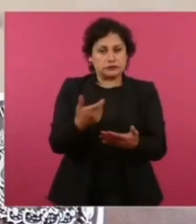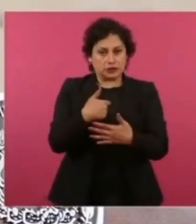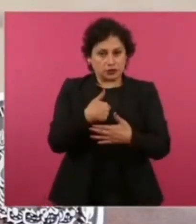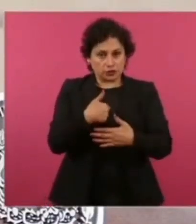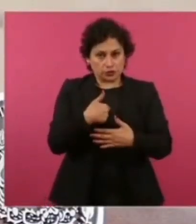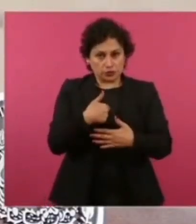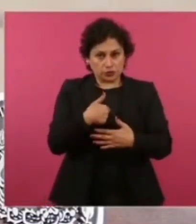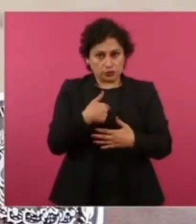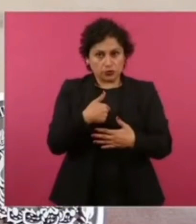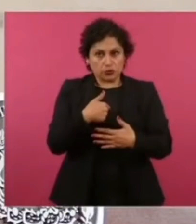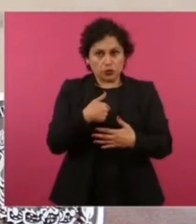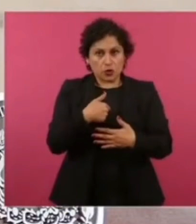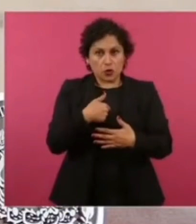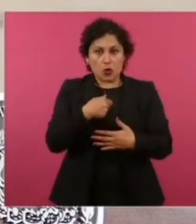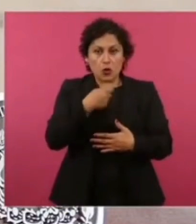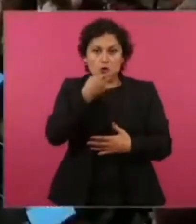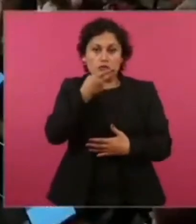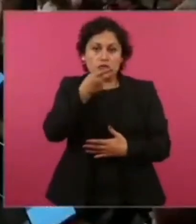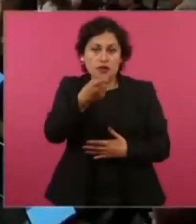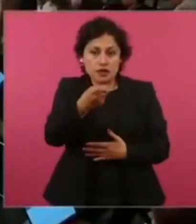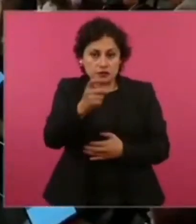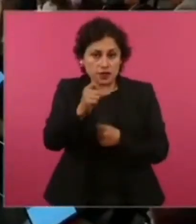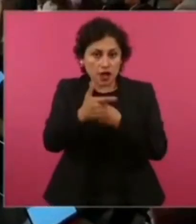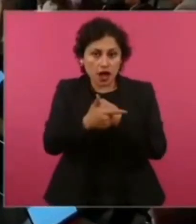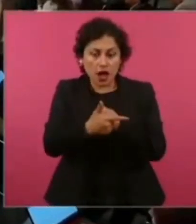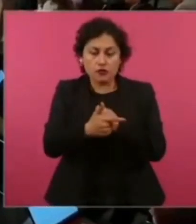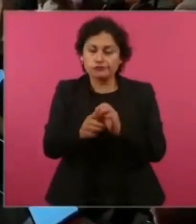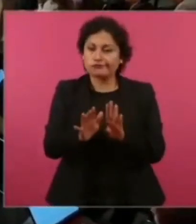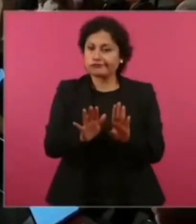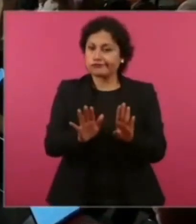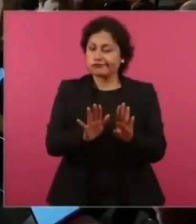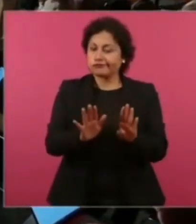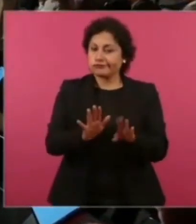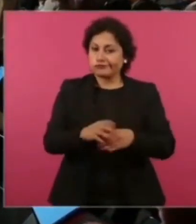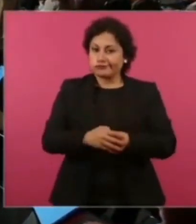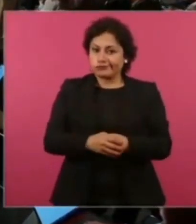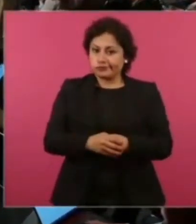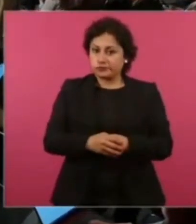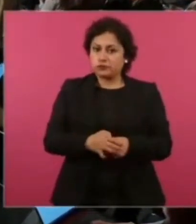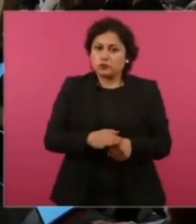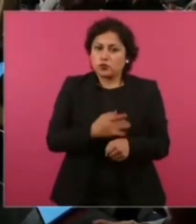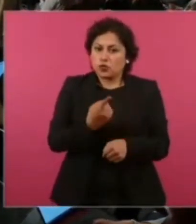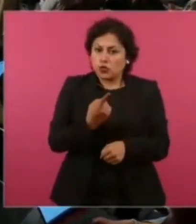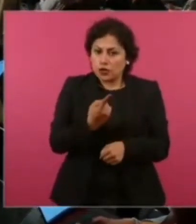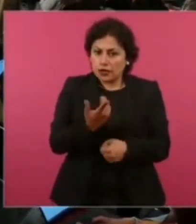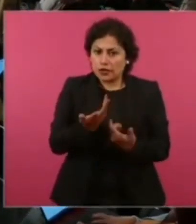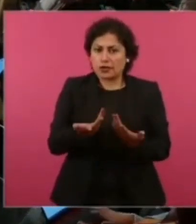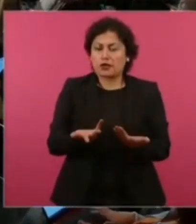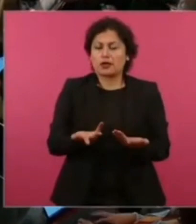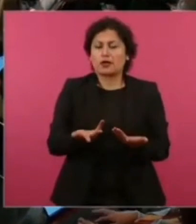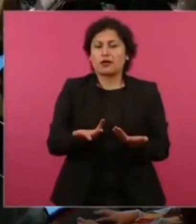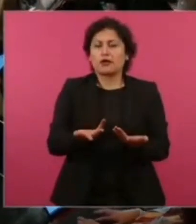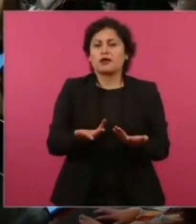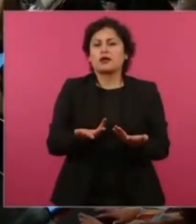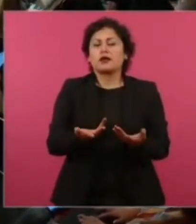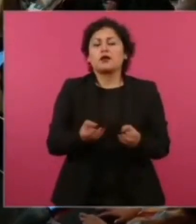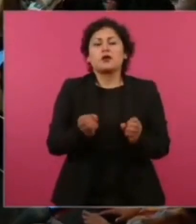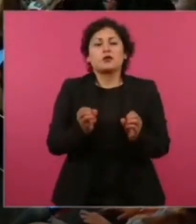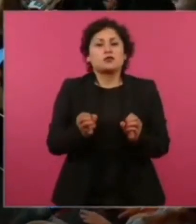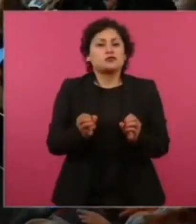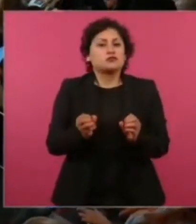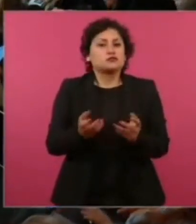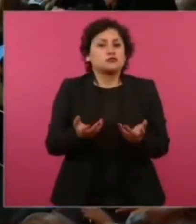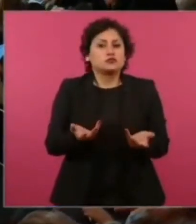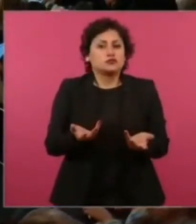adelantar nada sobre los motivos, porque